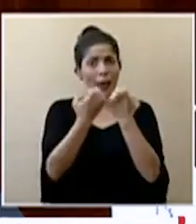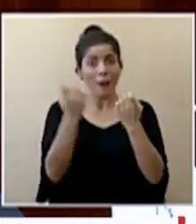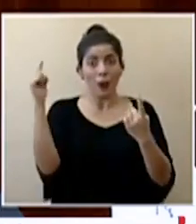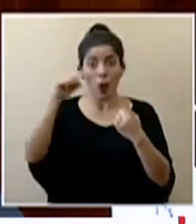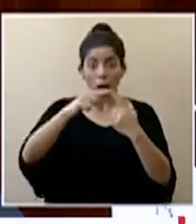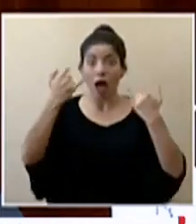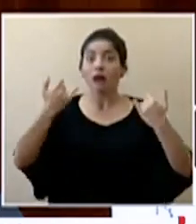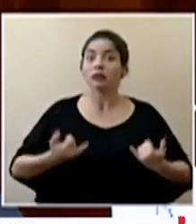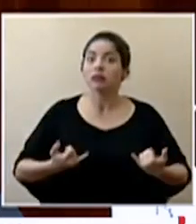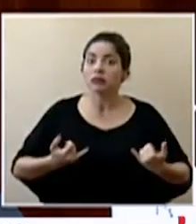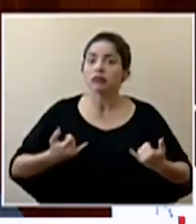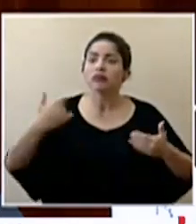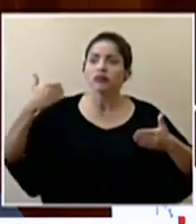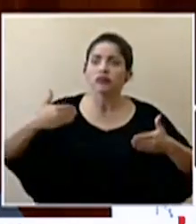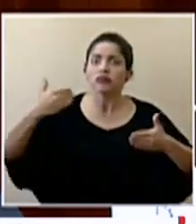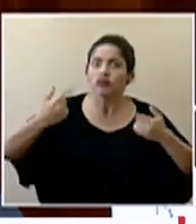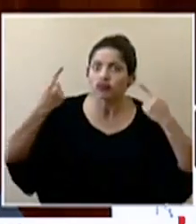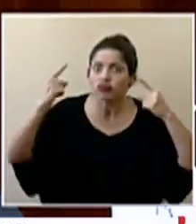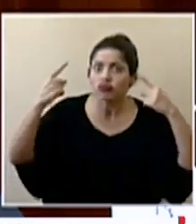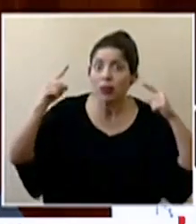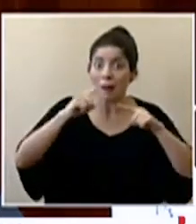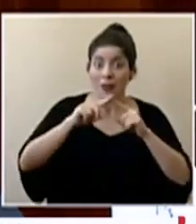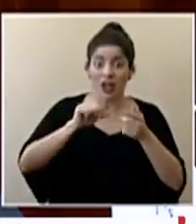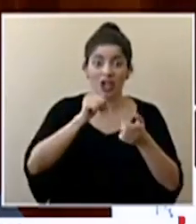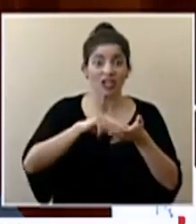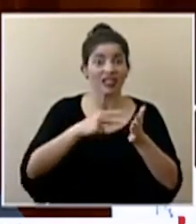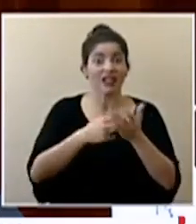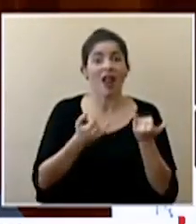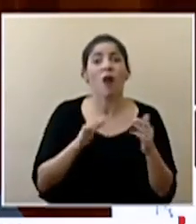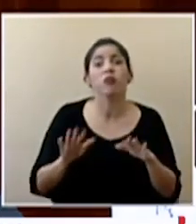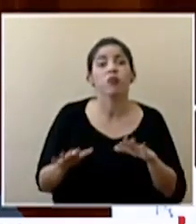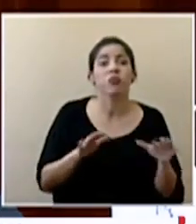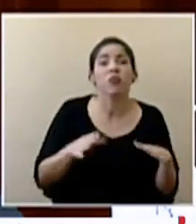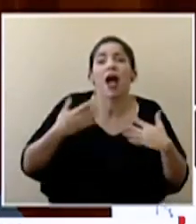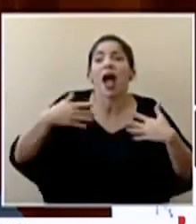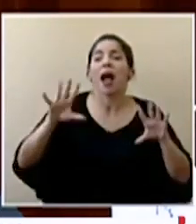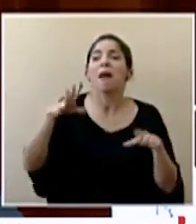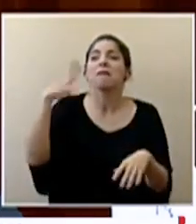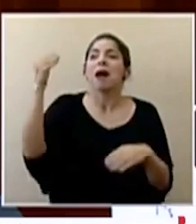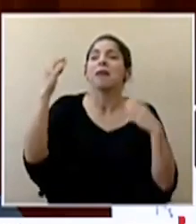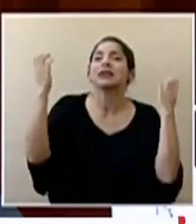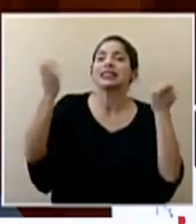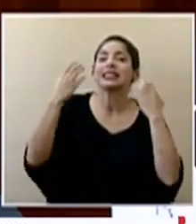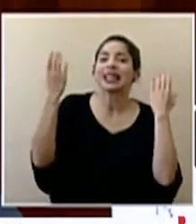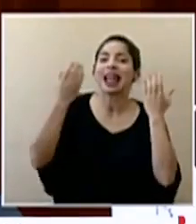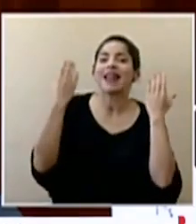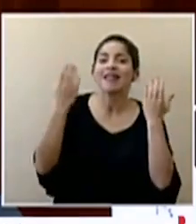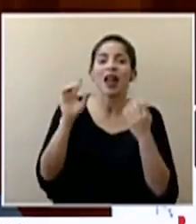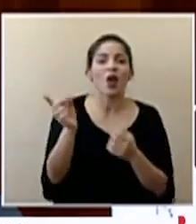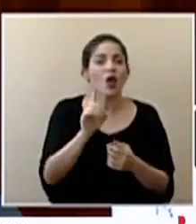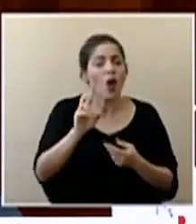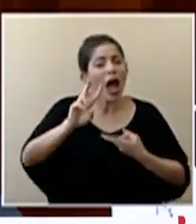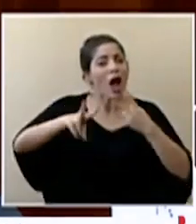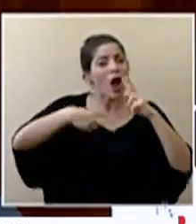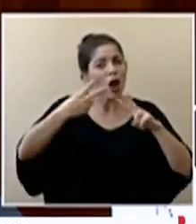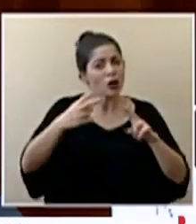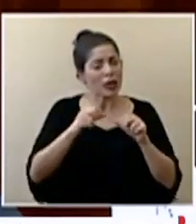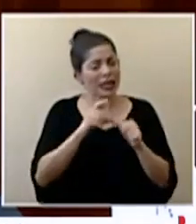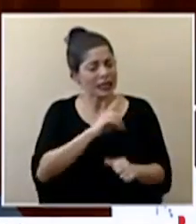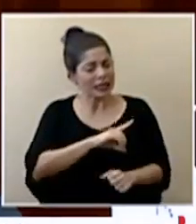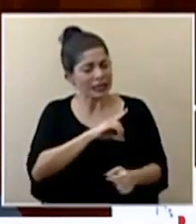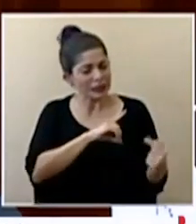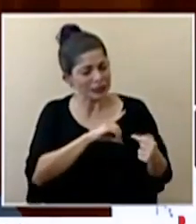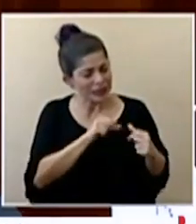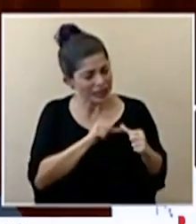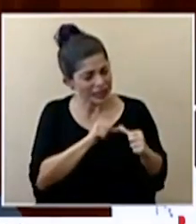hemos ido sacando la tarea pero no es momento de aflojar no es momento de ir a celebrar todo lo contrario mantengámonos en la disciplina en